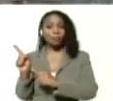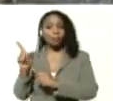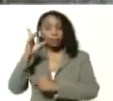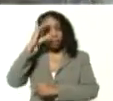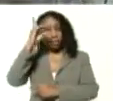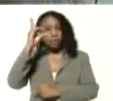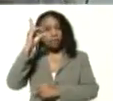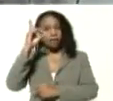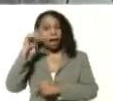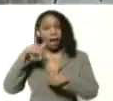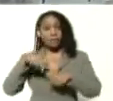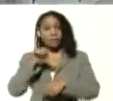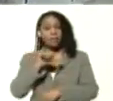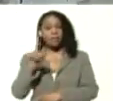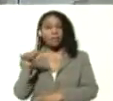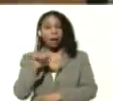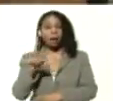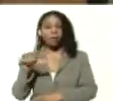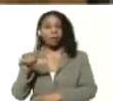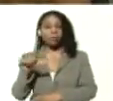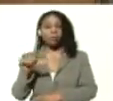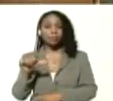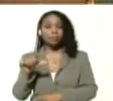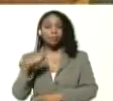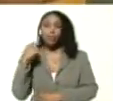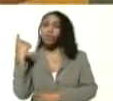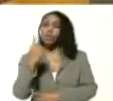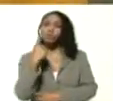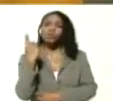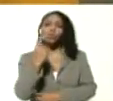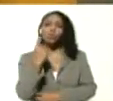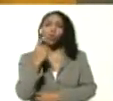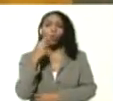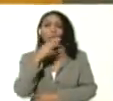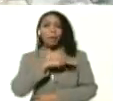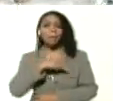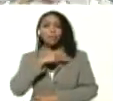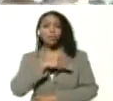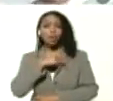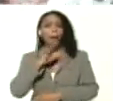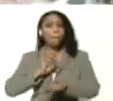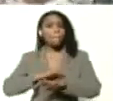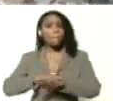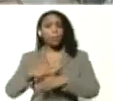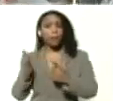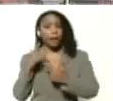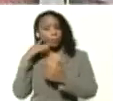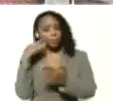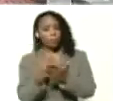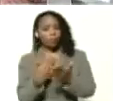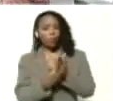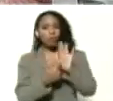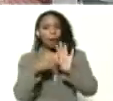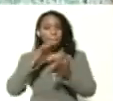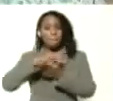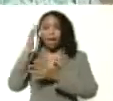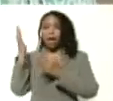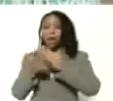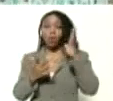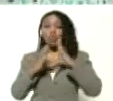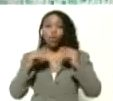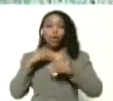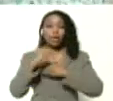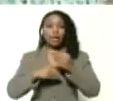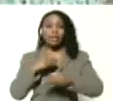esta semana Marquez solo de las misiones porque hay que mostrar el milagro de todo lo que están